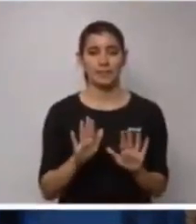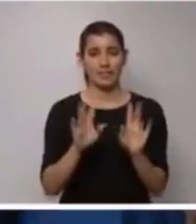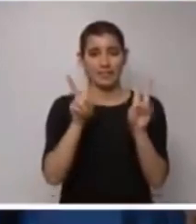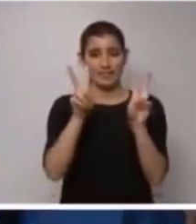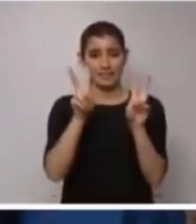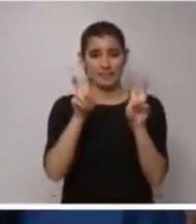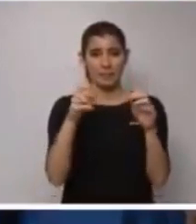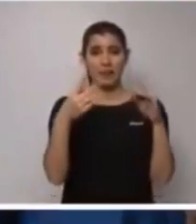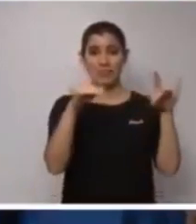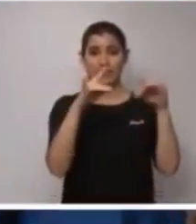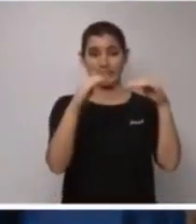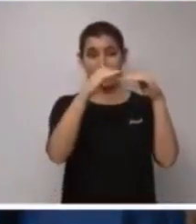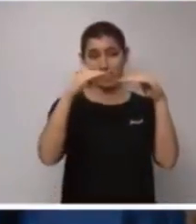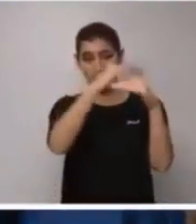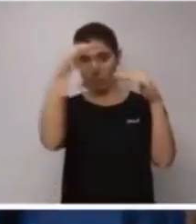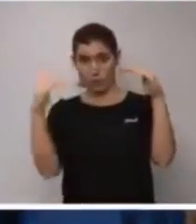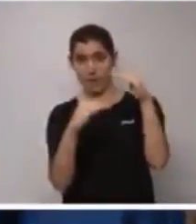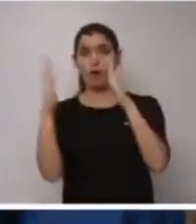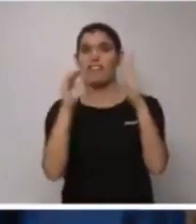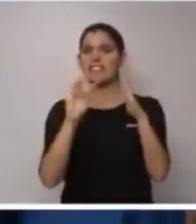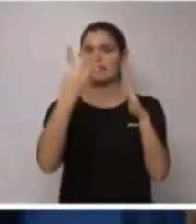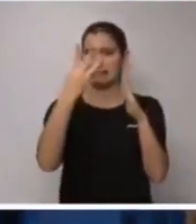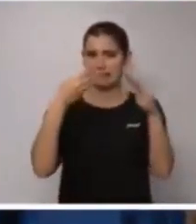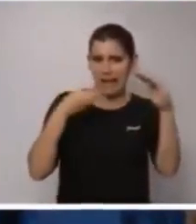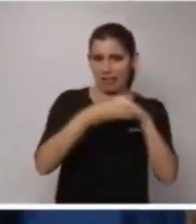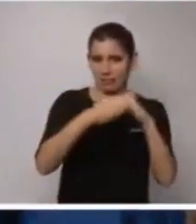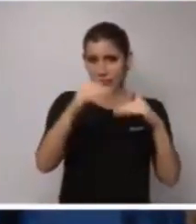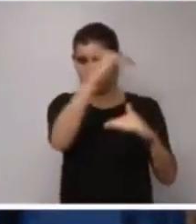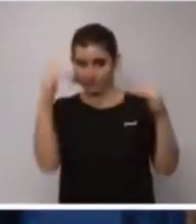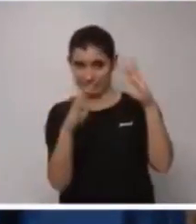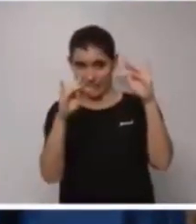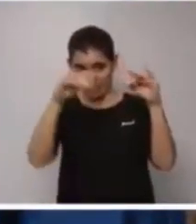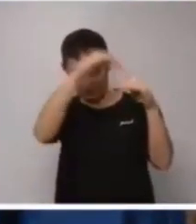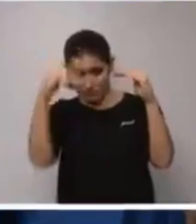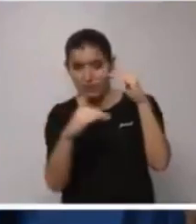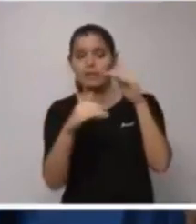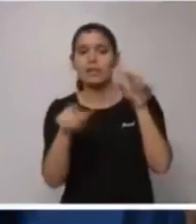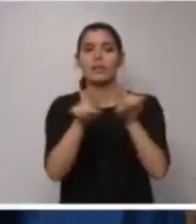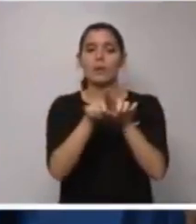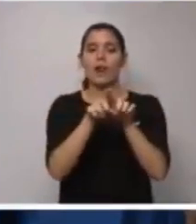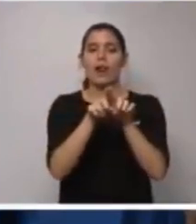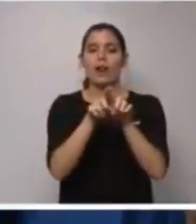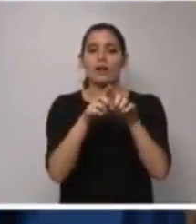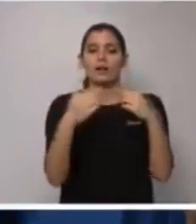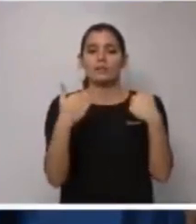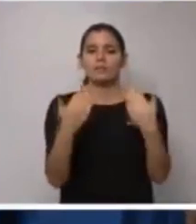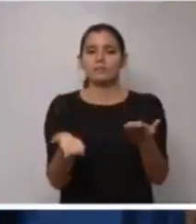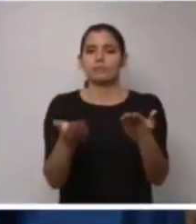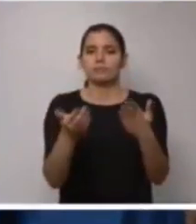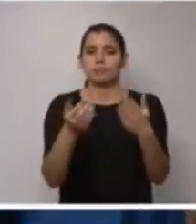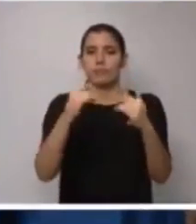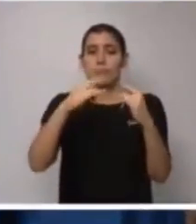soterramiento o fase 3 del canal de acceso, esta actuación, junto con el derribo del puente